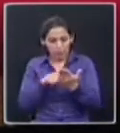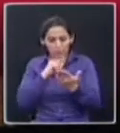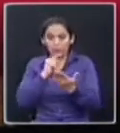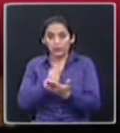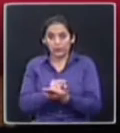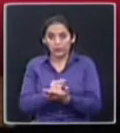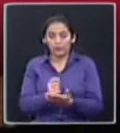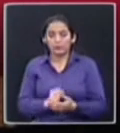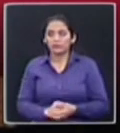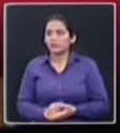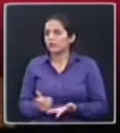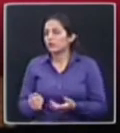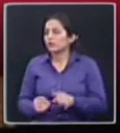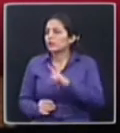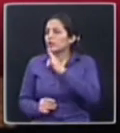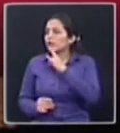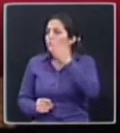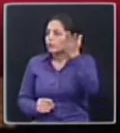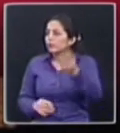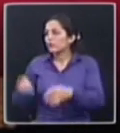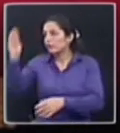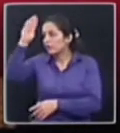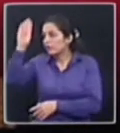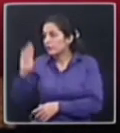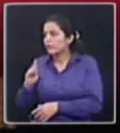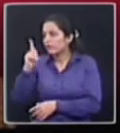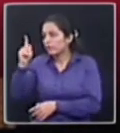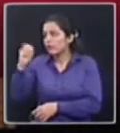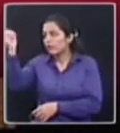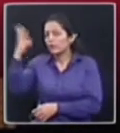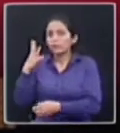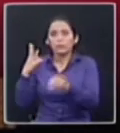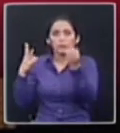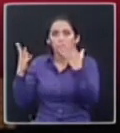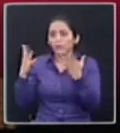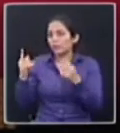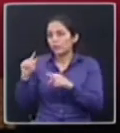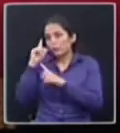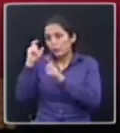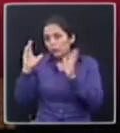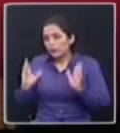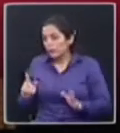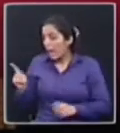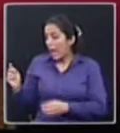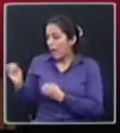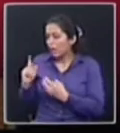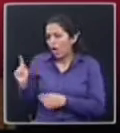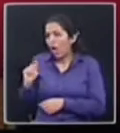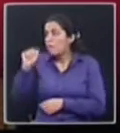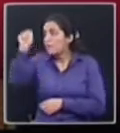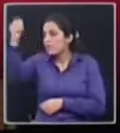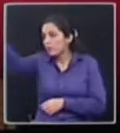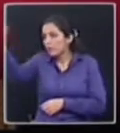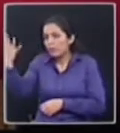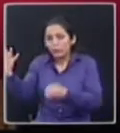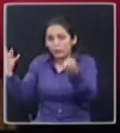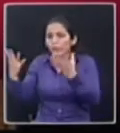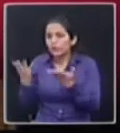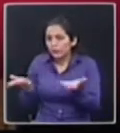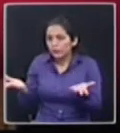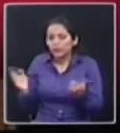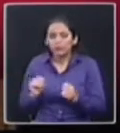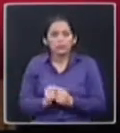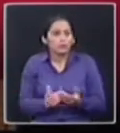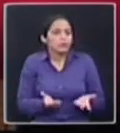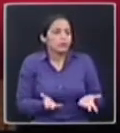Estados Unidos y de Brasil, no del fiscal actual, del fiscal del Ecuador en ese momento. Pero es que evidentemente si existe una delación, existe información,